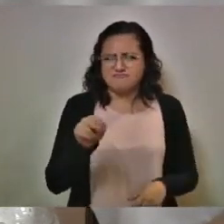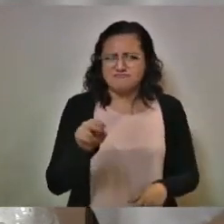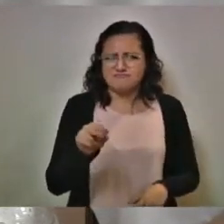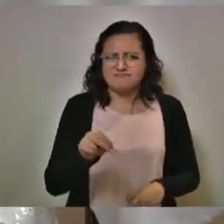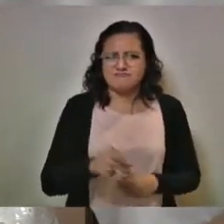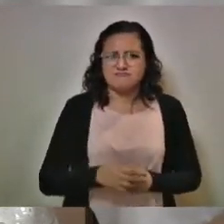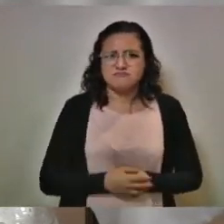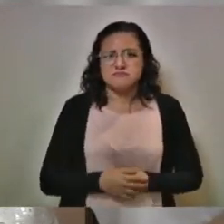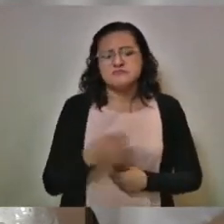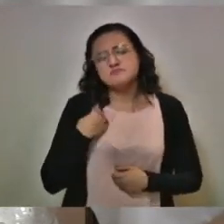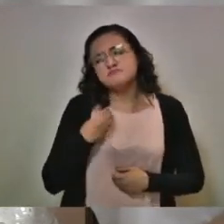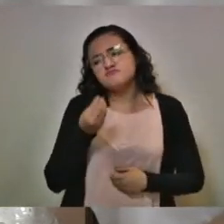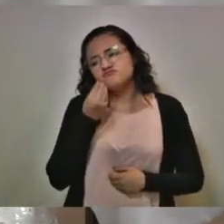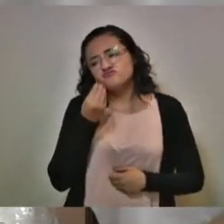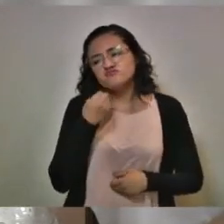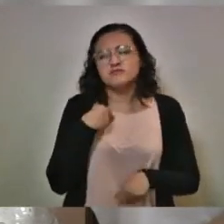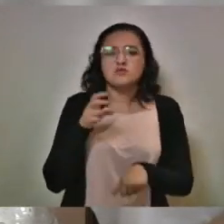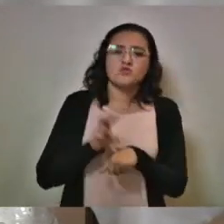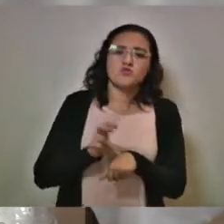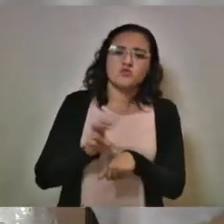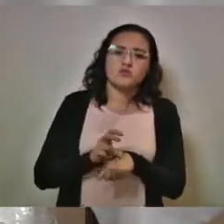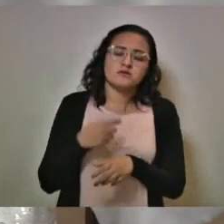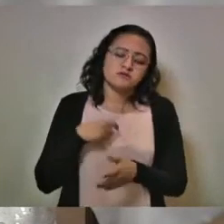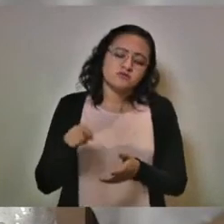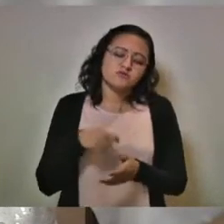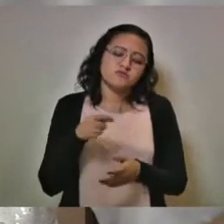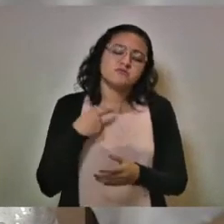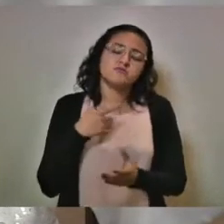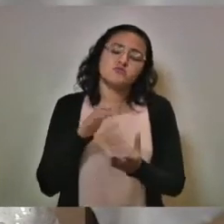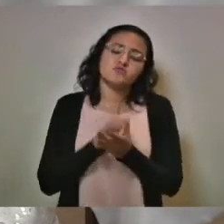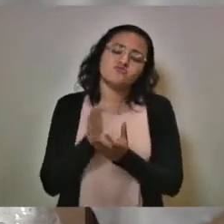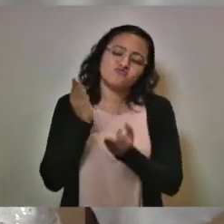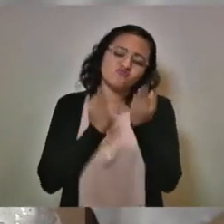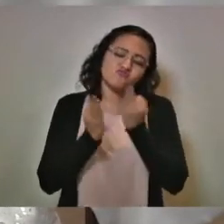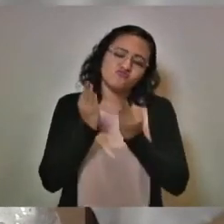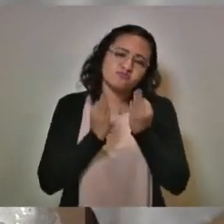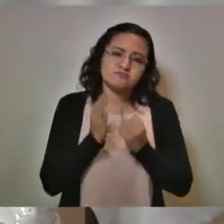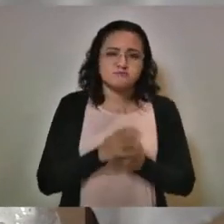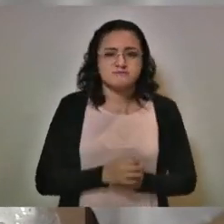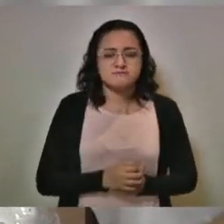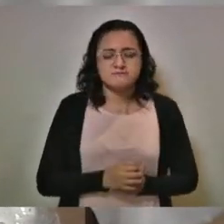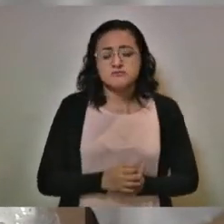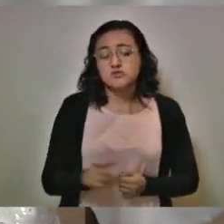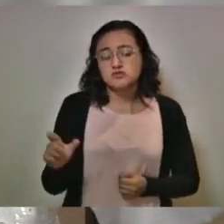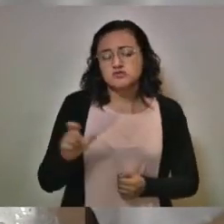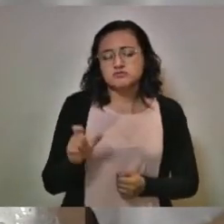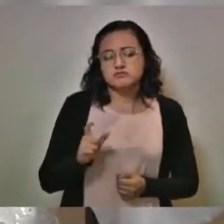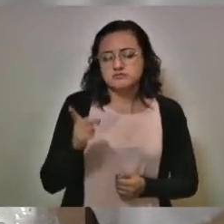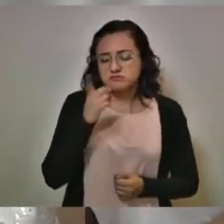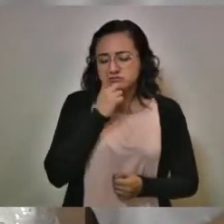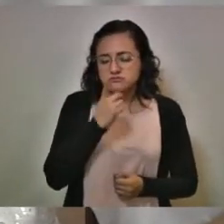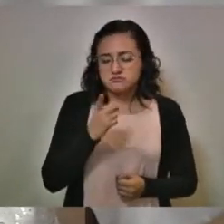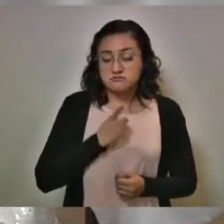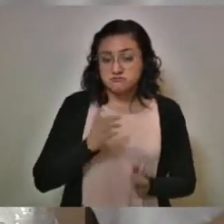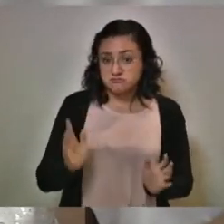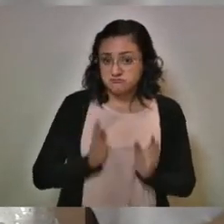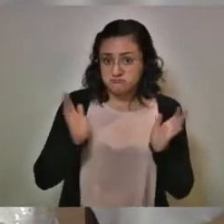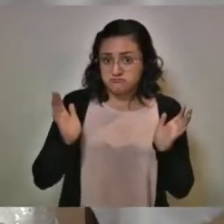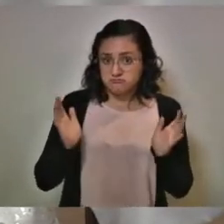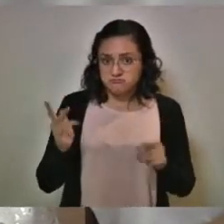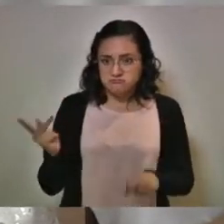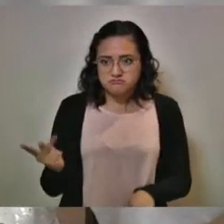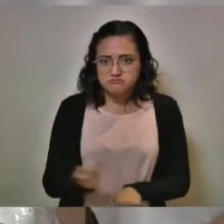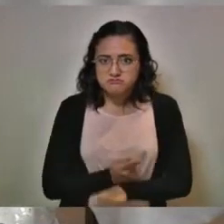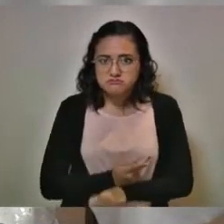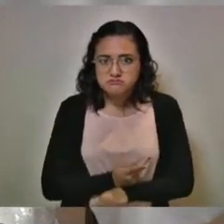Entonces, estaba yo comiendo mis huevitos a la cazuela que me hace mi esposa cuando me dijeron de lo que estaba pasando.